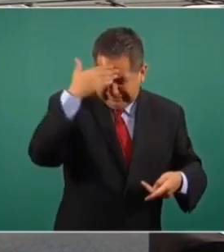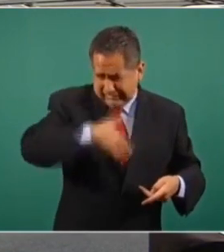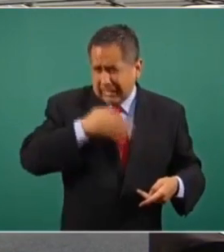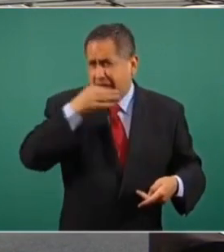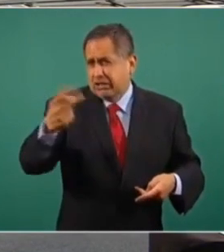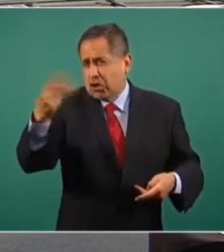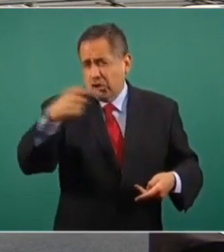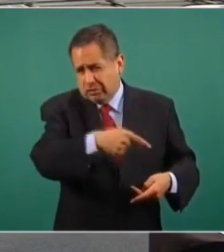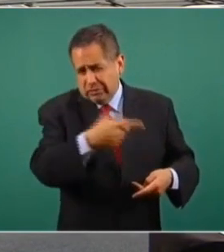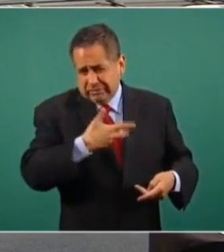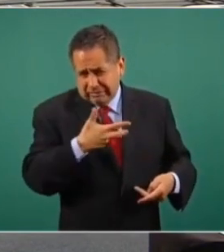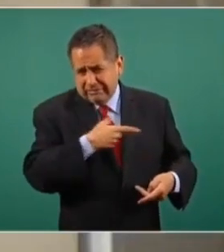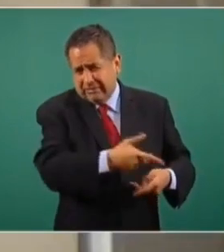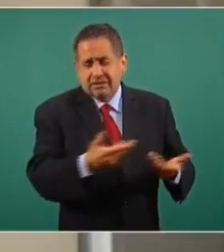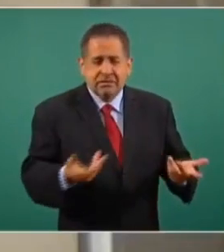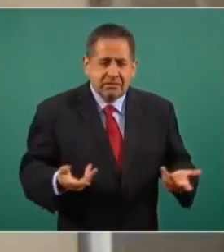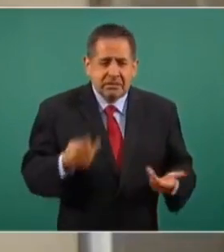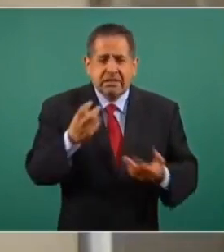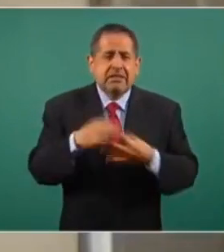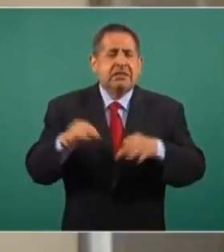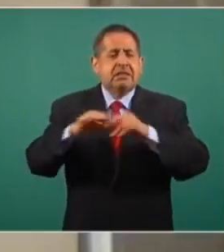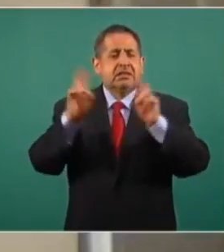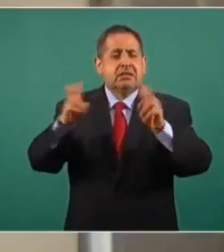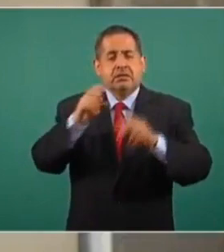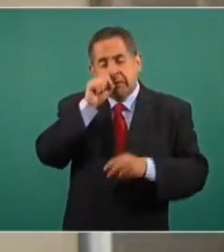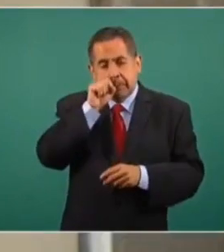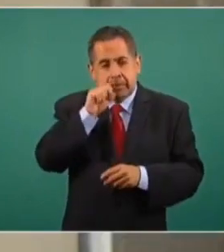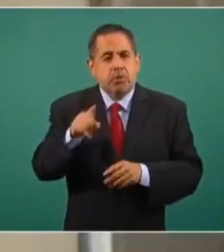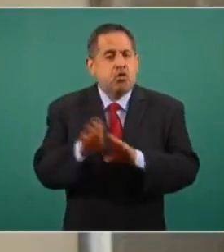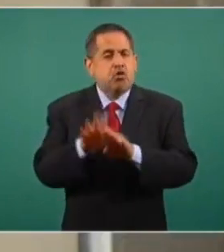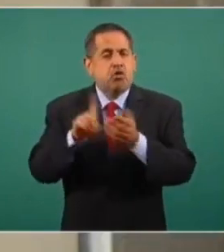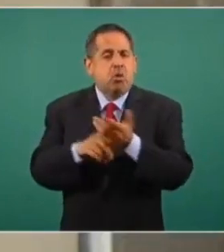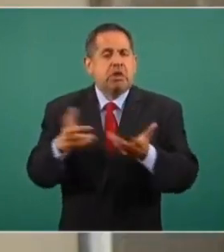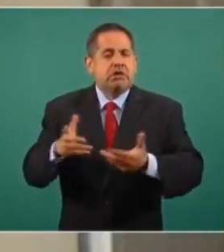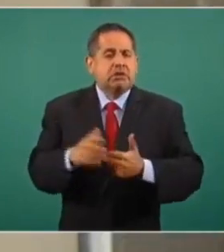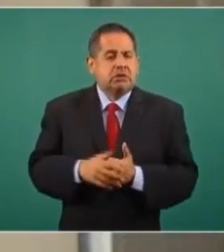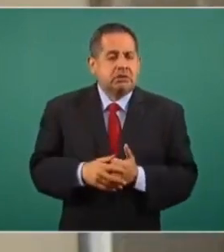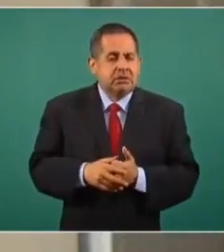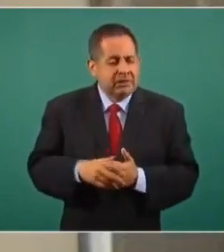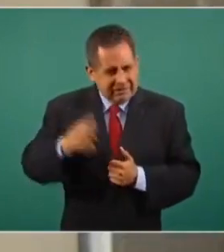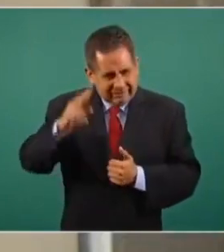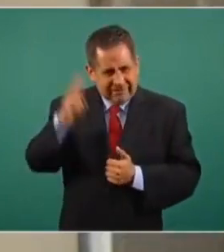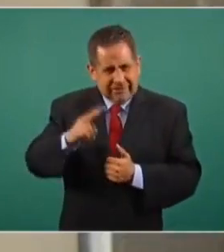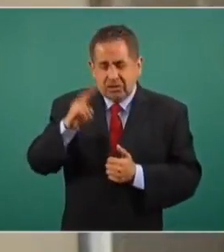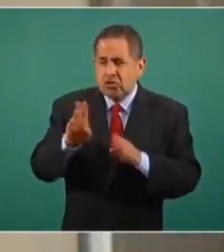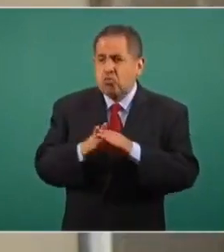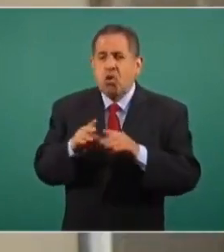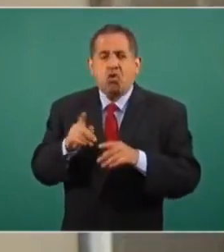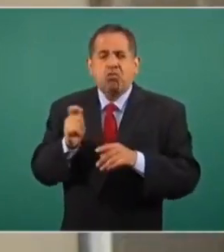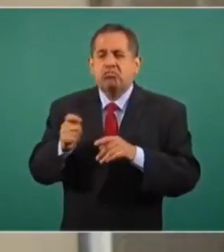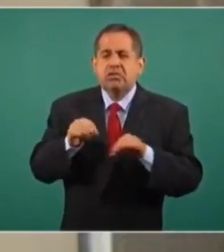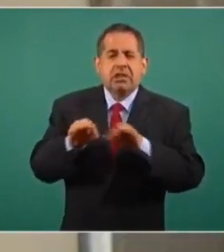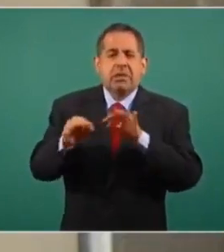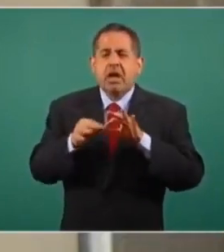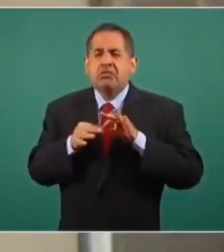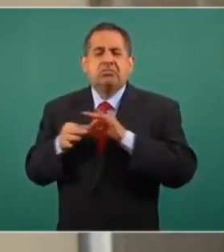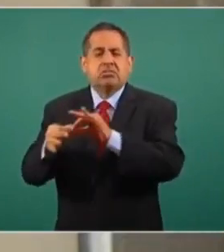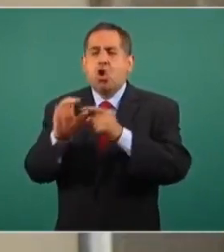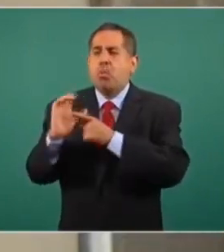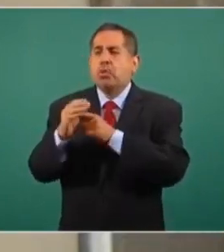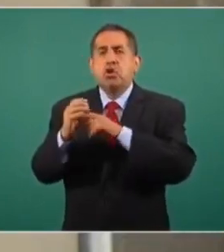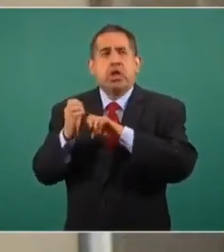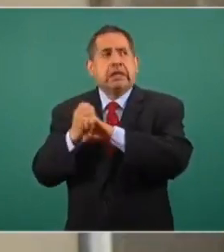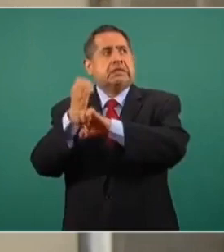Ese es un tema muy importante. además, ¿cómo lograr de verdad unificar el trabajo de las comisiones